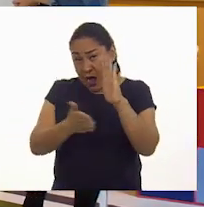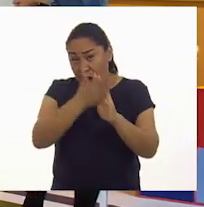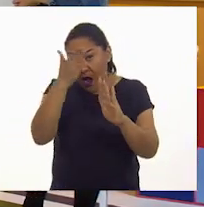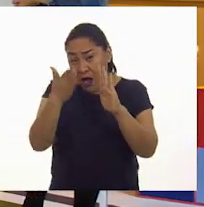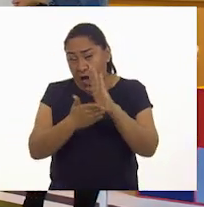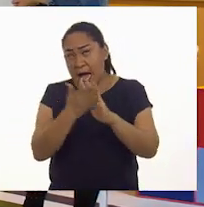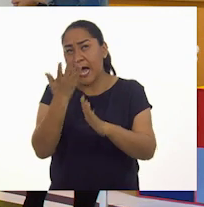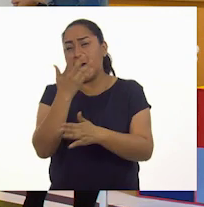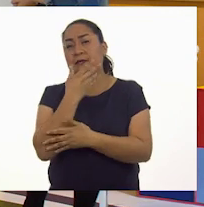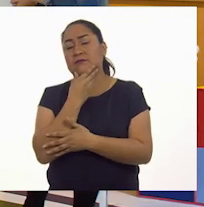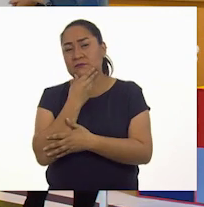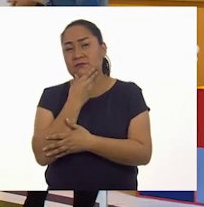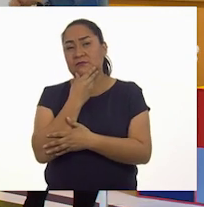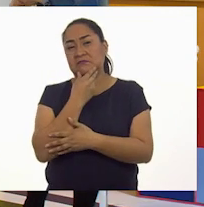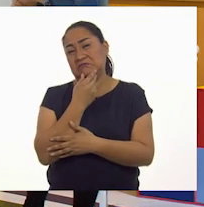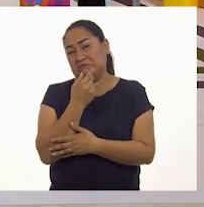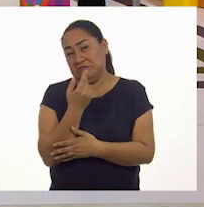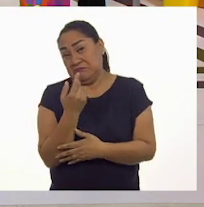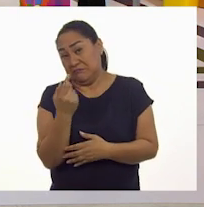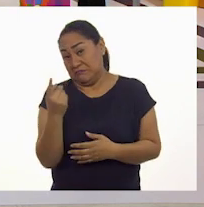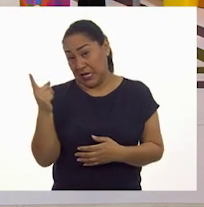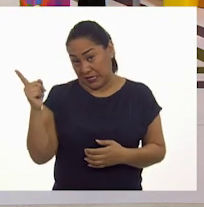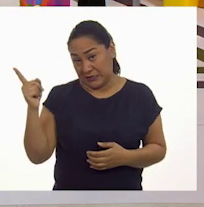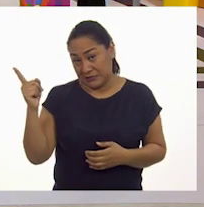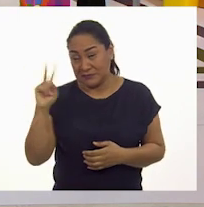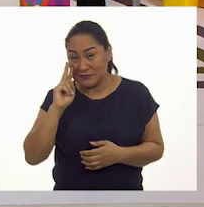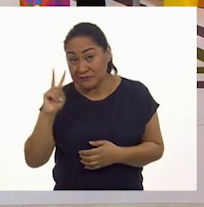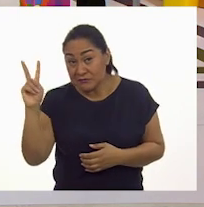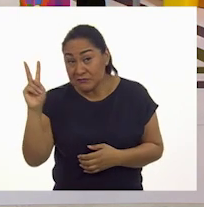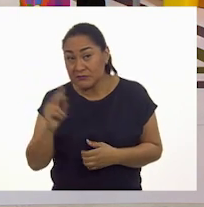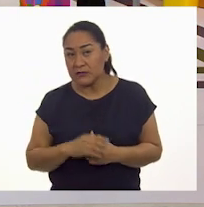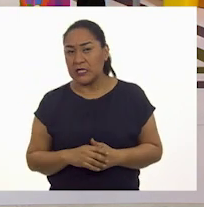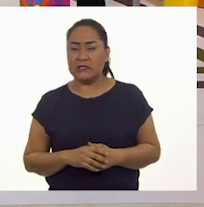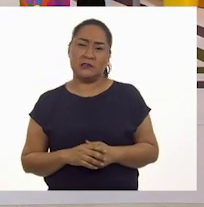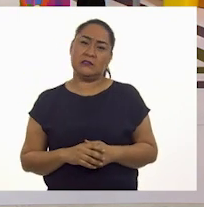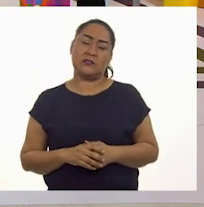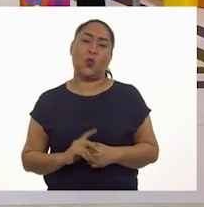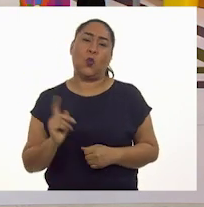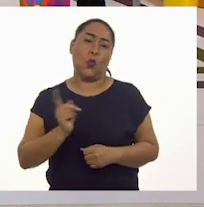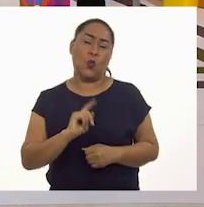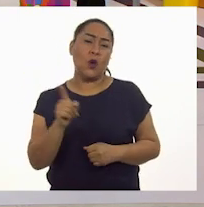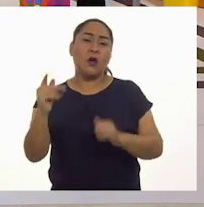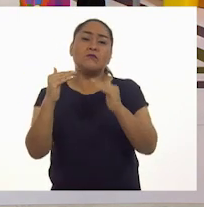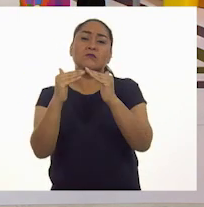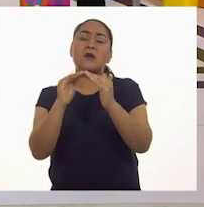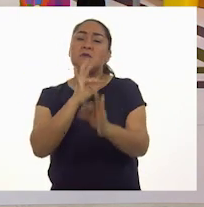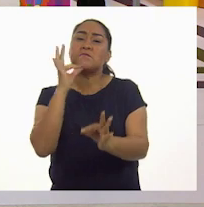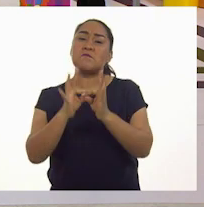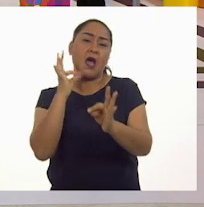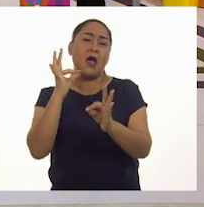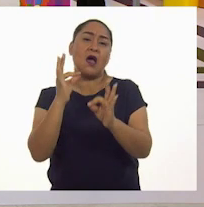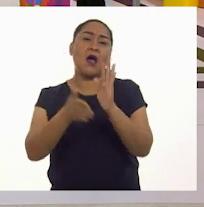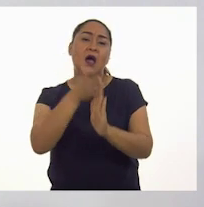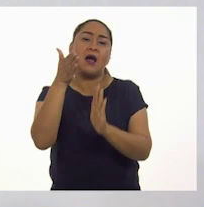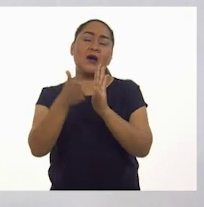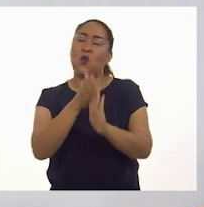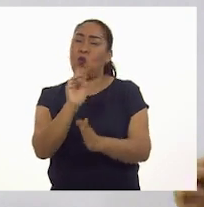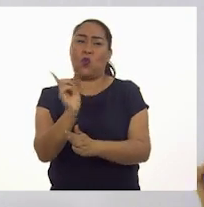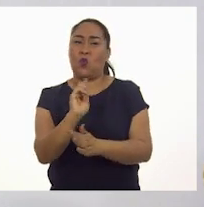Esta. Muy bien. Pero esta ya es la casa completa. A ver.